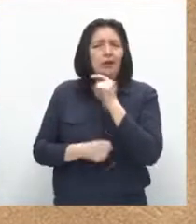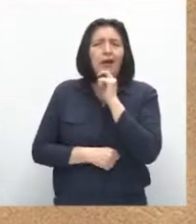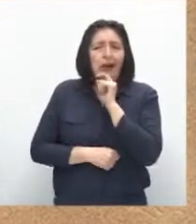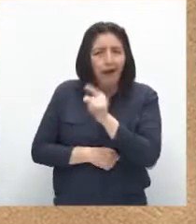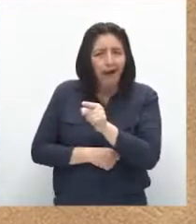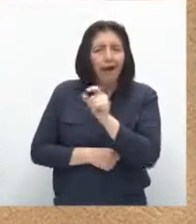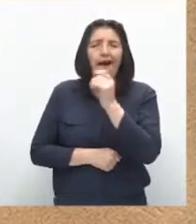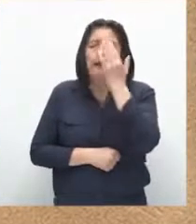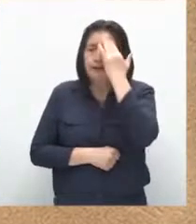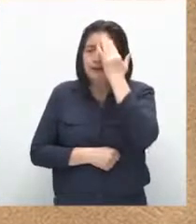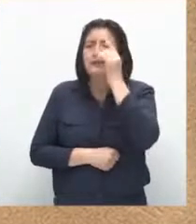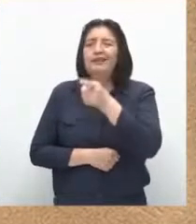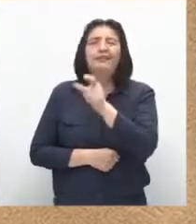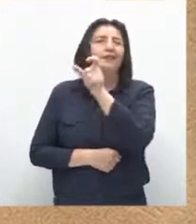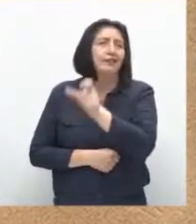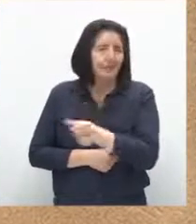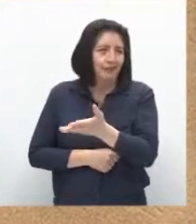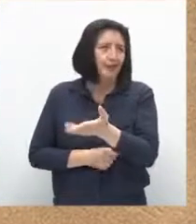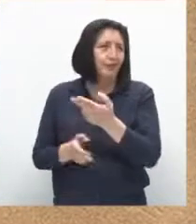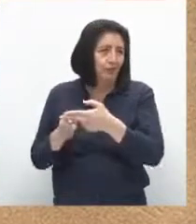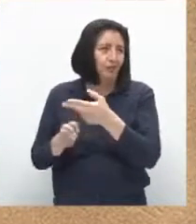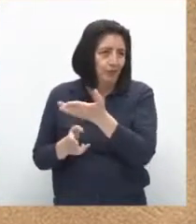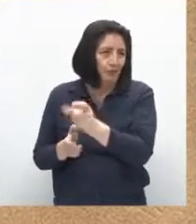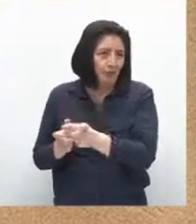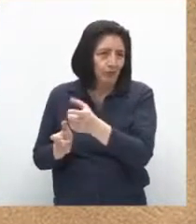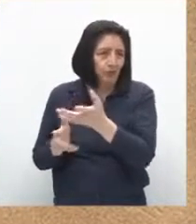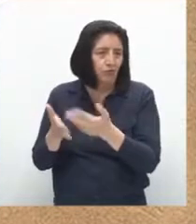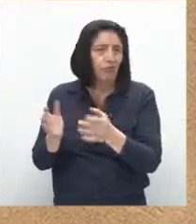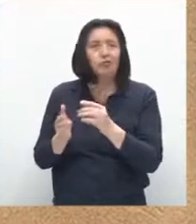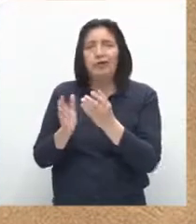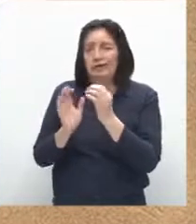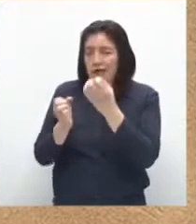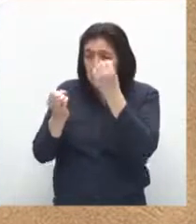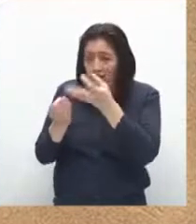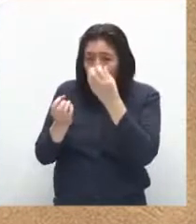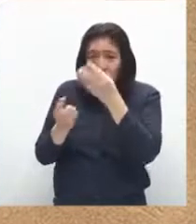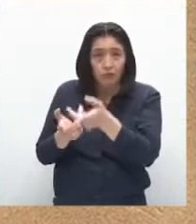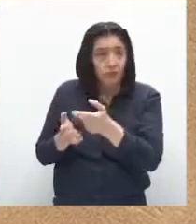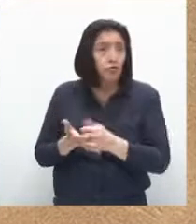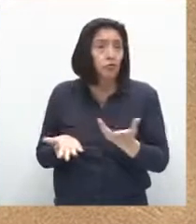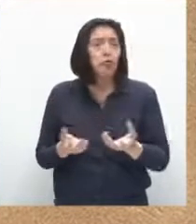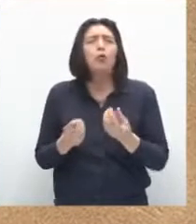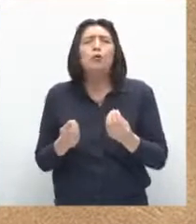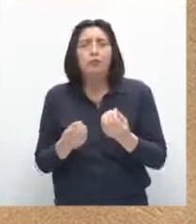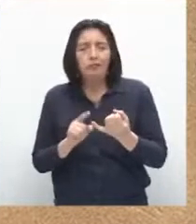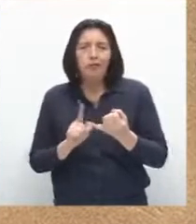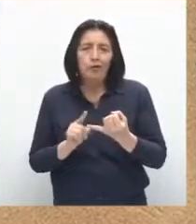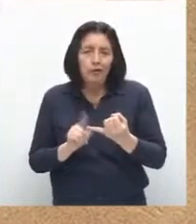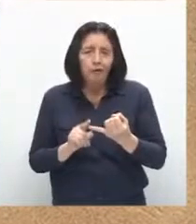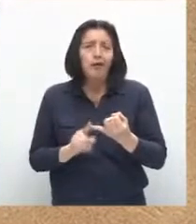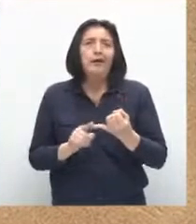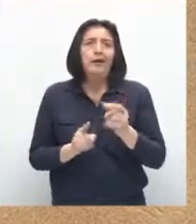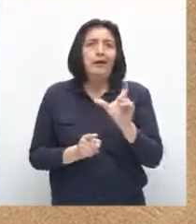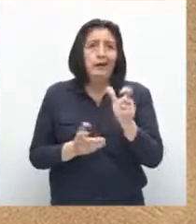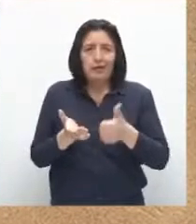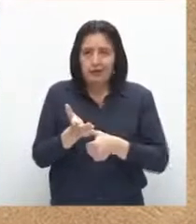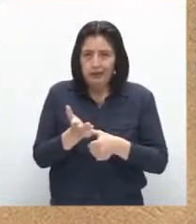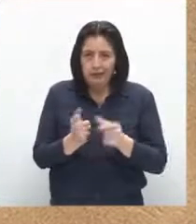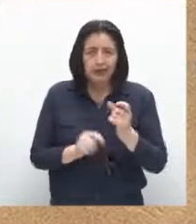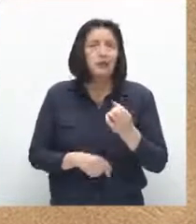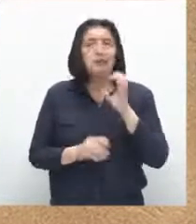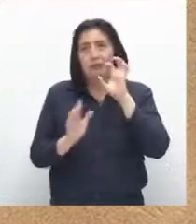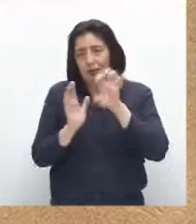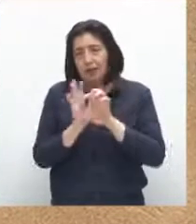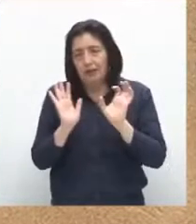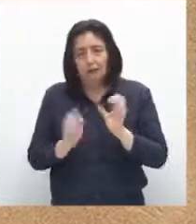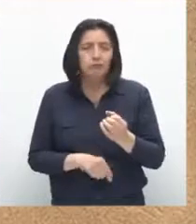personales son información que identifican o hacen identificable a una persona. Esta información o